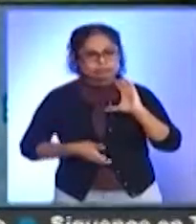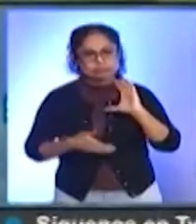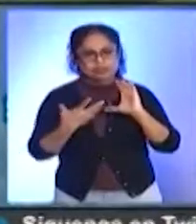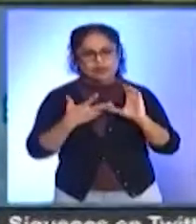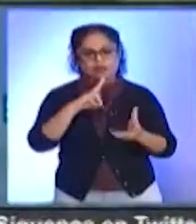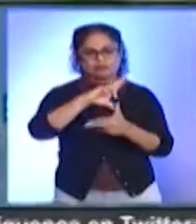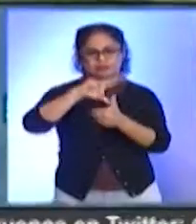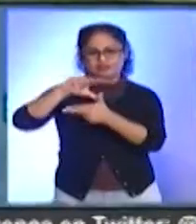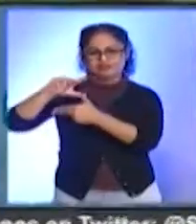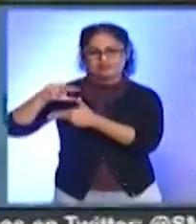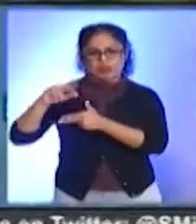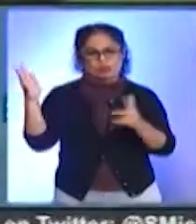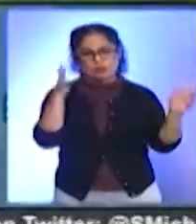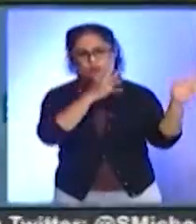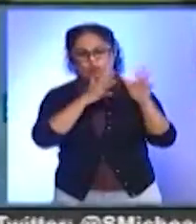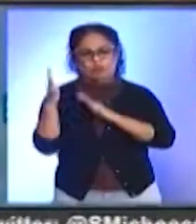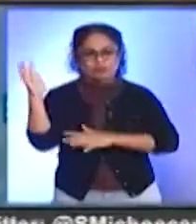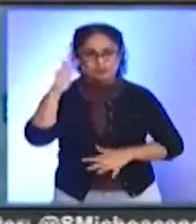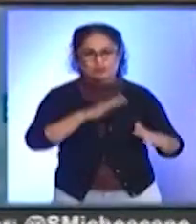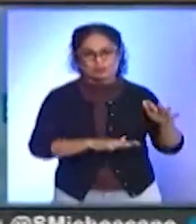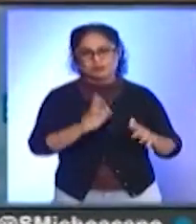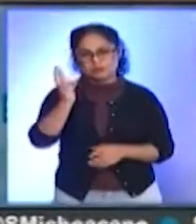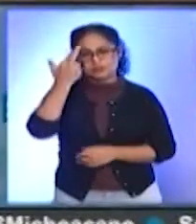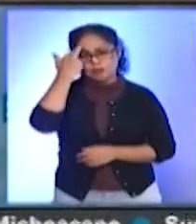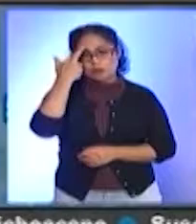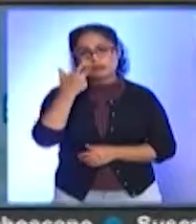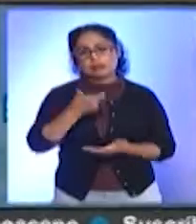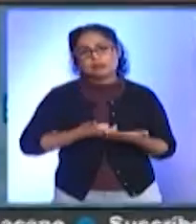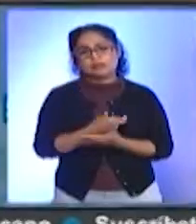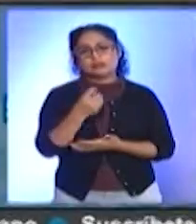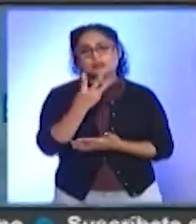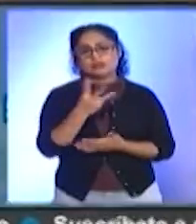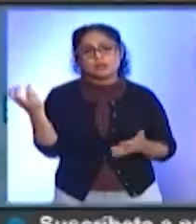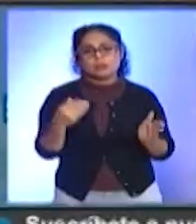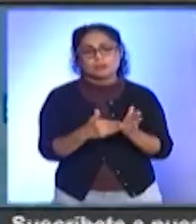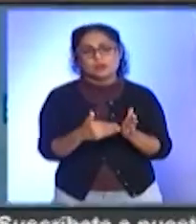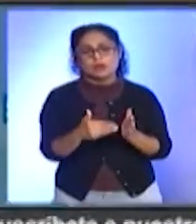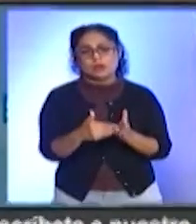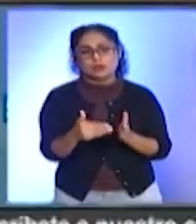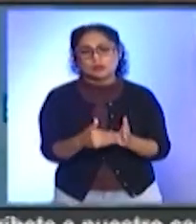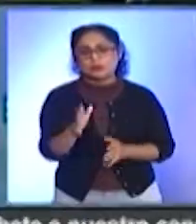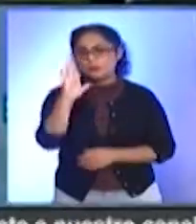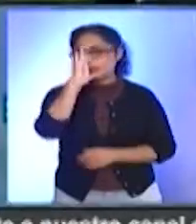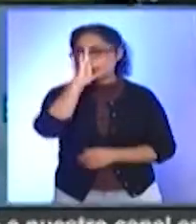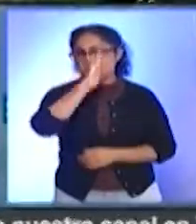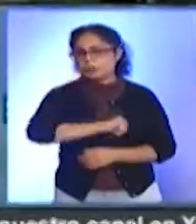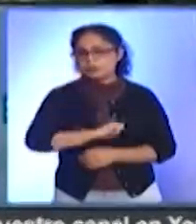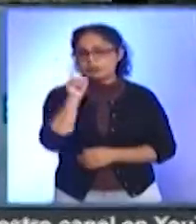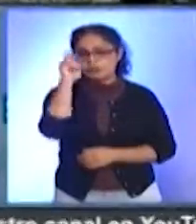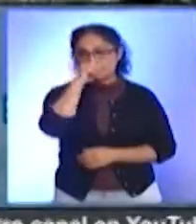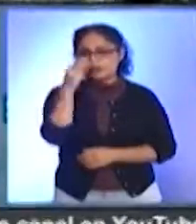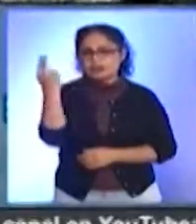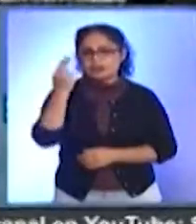los huracanes y tormentas, entre ellos Nora, costará 300 millones de pesos, por lo que será prácticamente imposible hacerlo sin